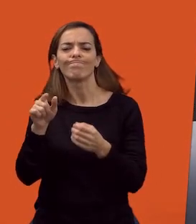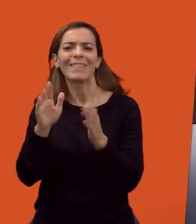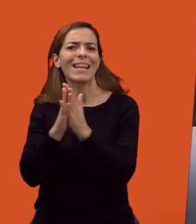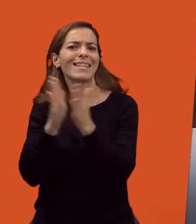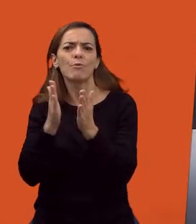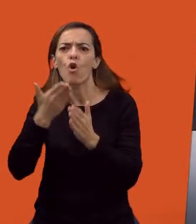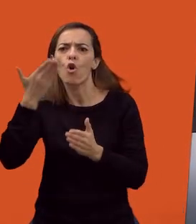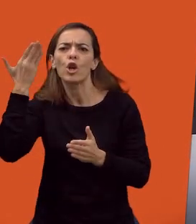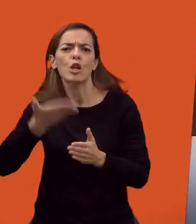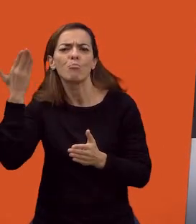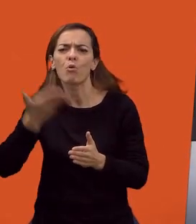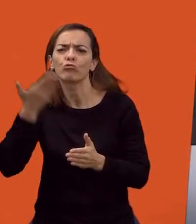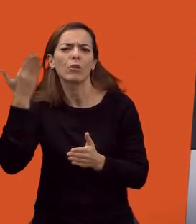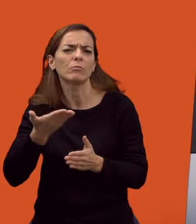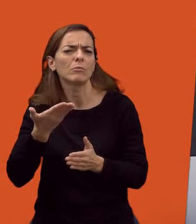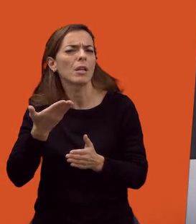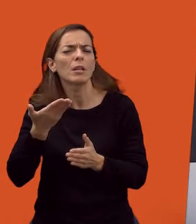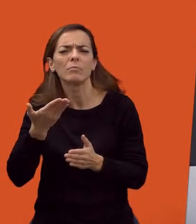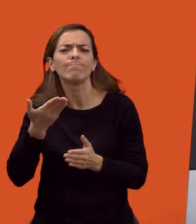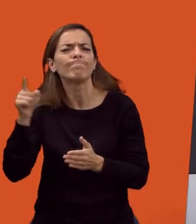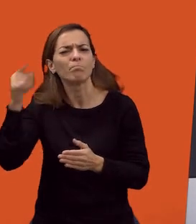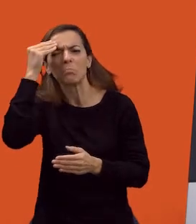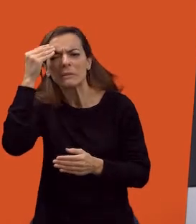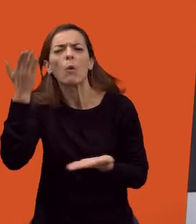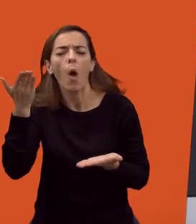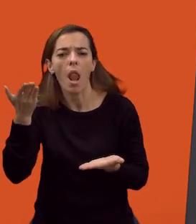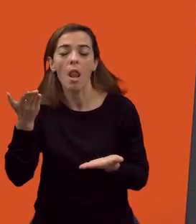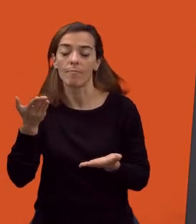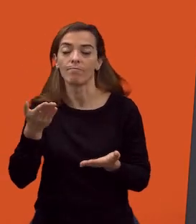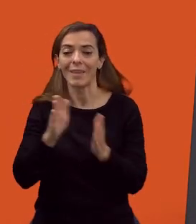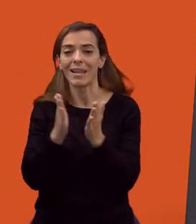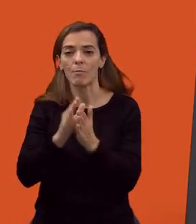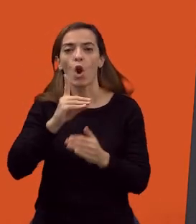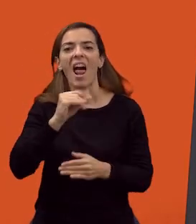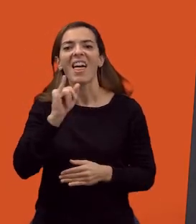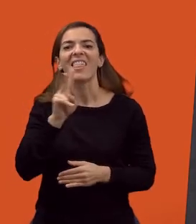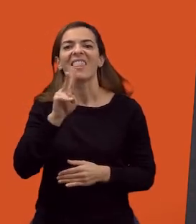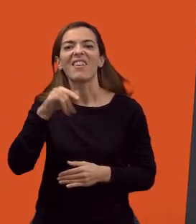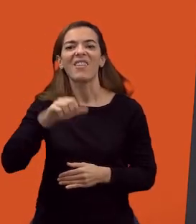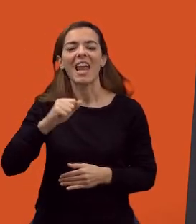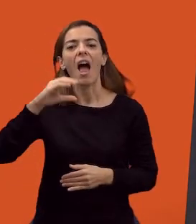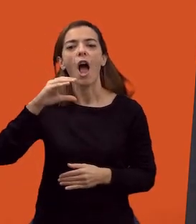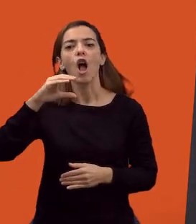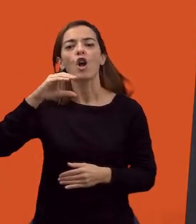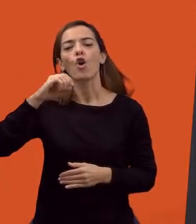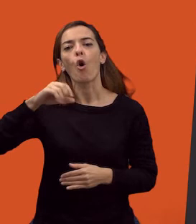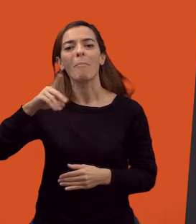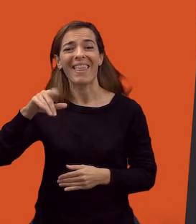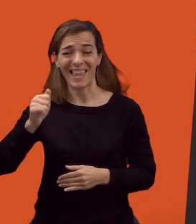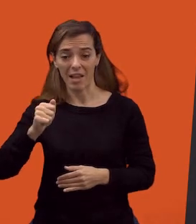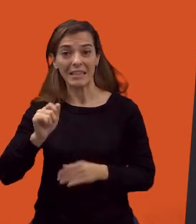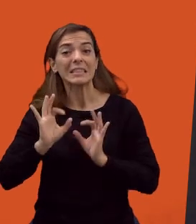era la Divina Comedia y en especial Infierno. Entonces, pues dije, ¡ay, qué interesante!